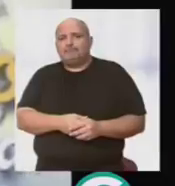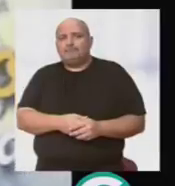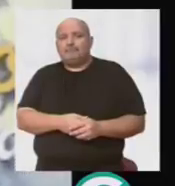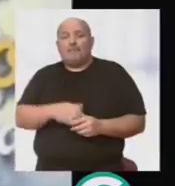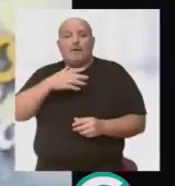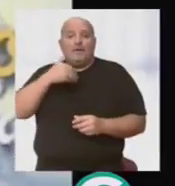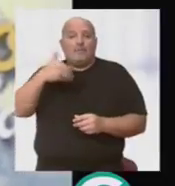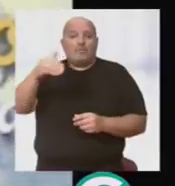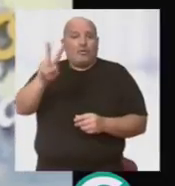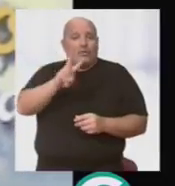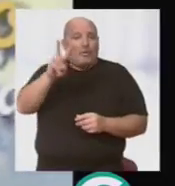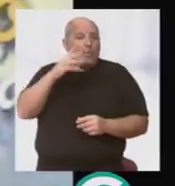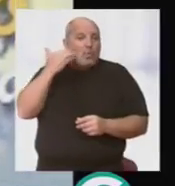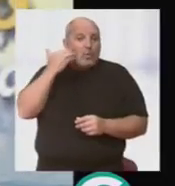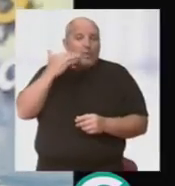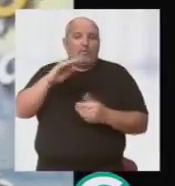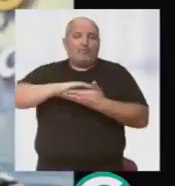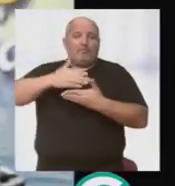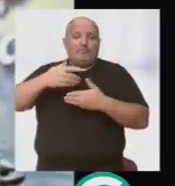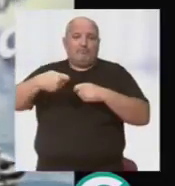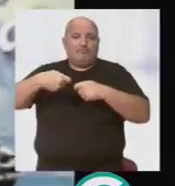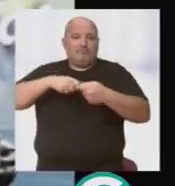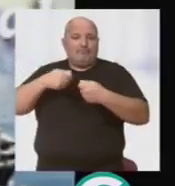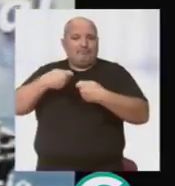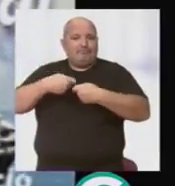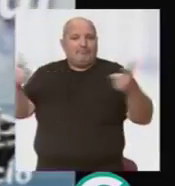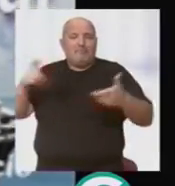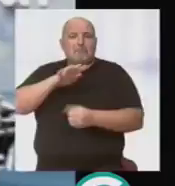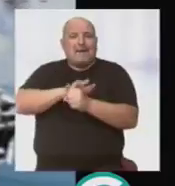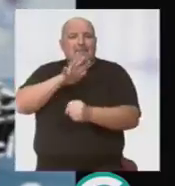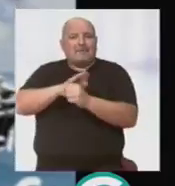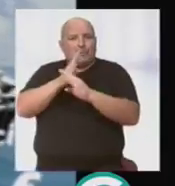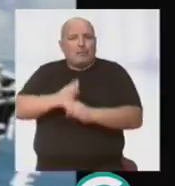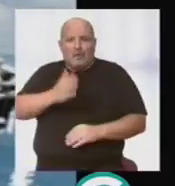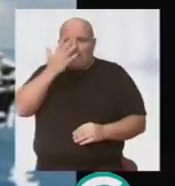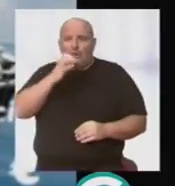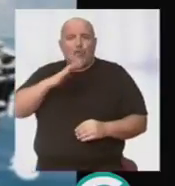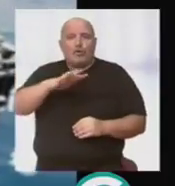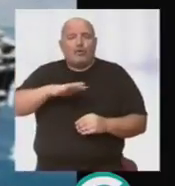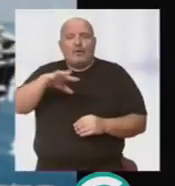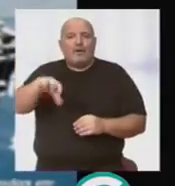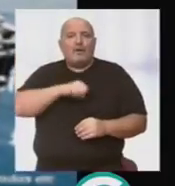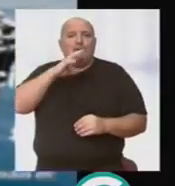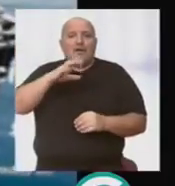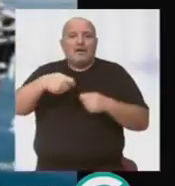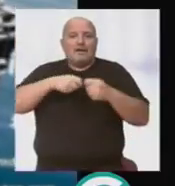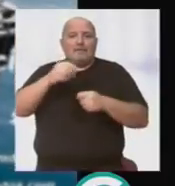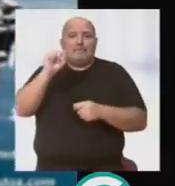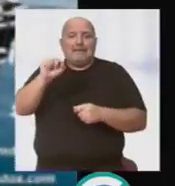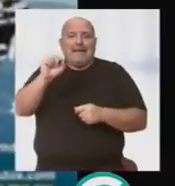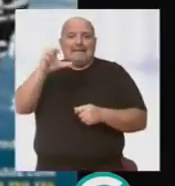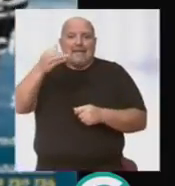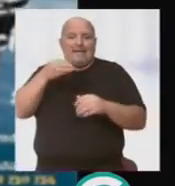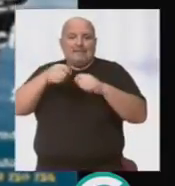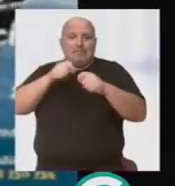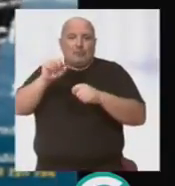El próximo 2 de julio salen a la venta las entradas para los martes de carnaval. Las localidades se podrán adquirir en tiquentradas.com